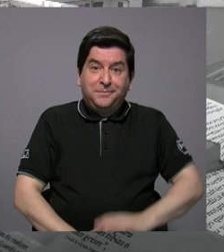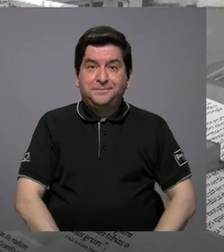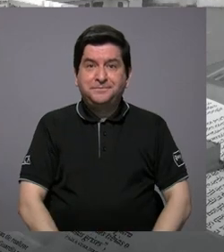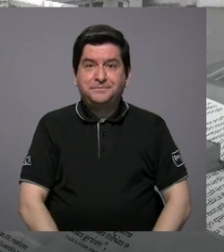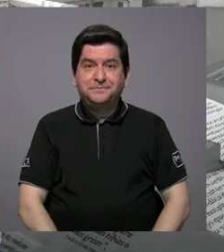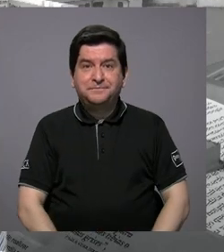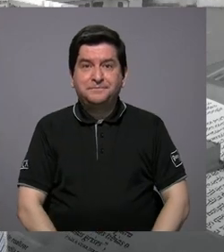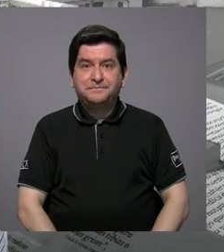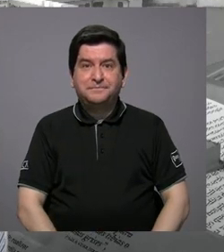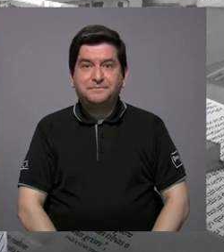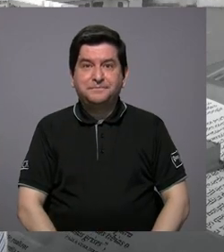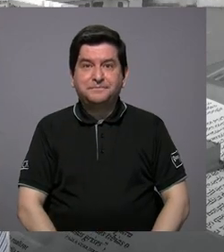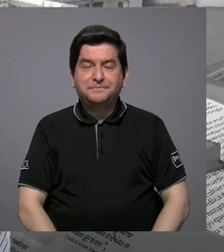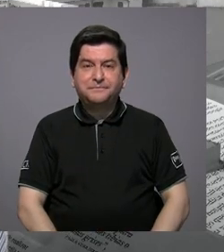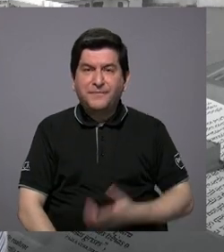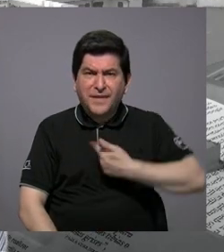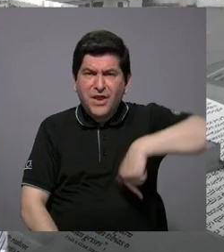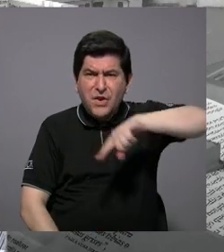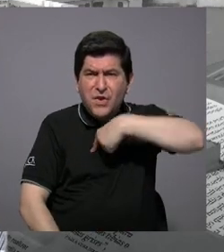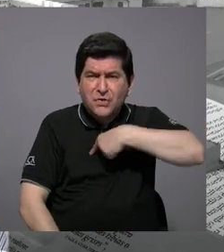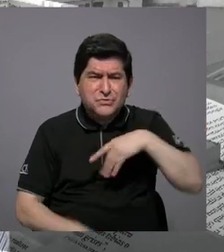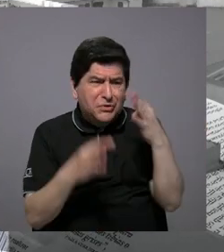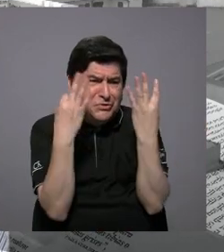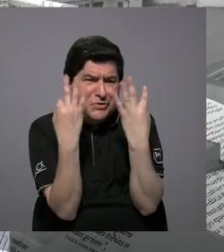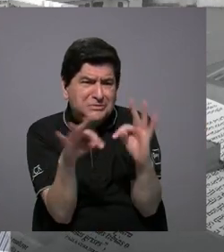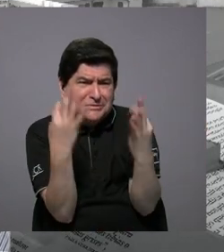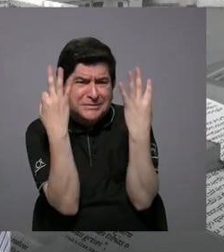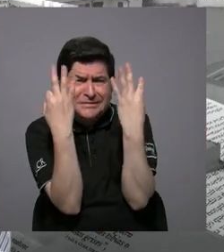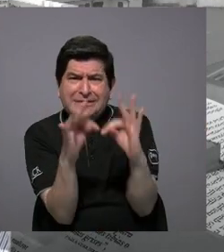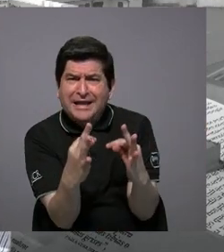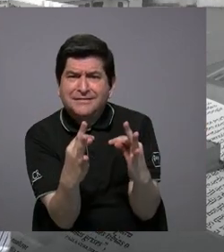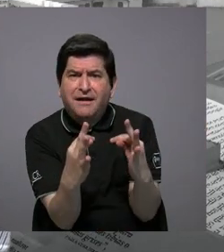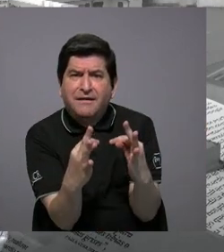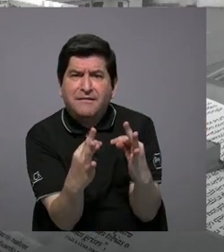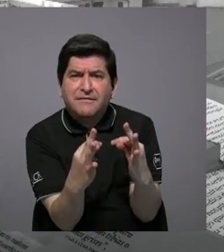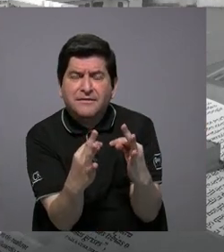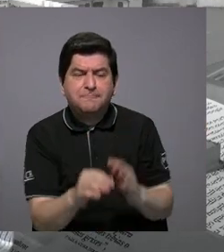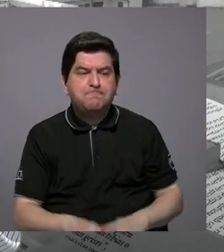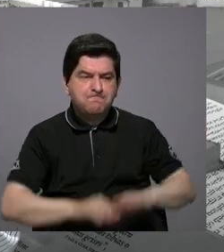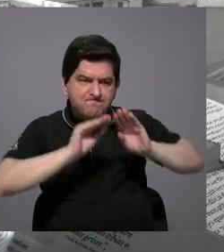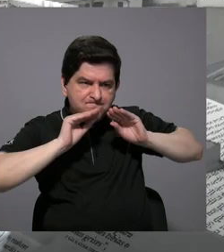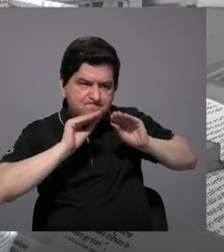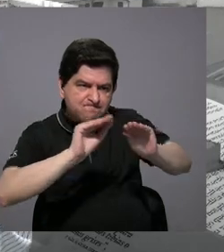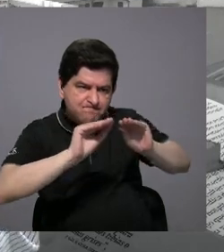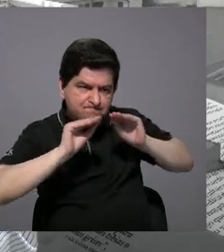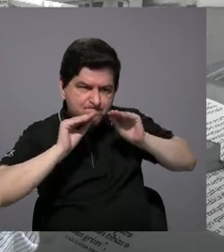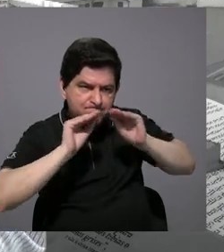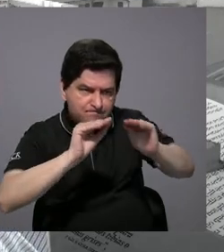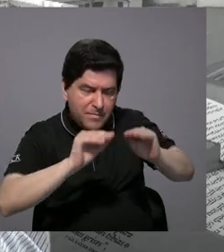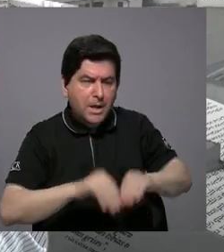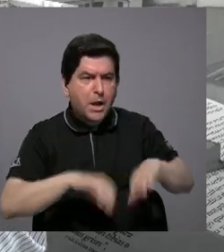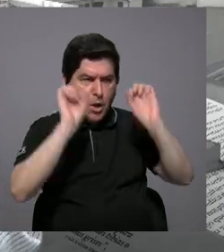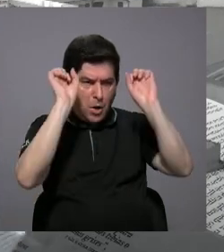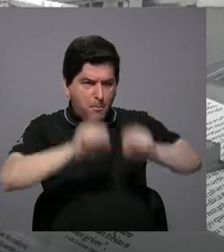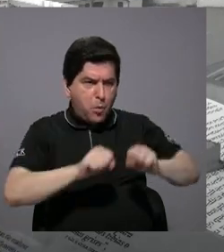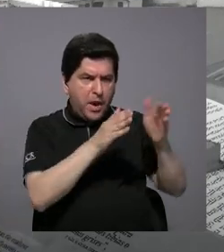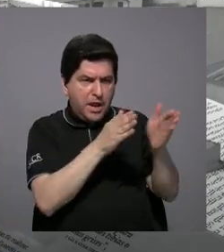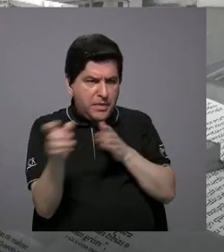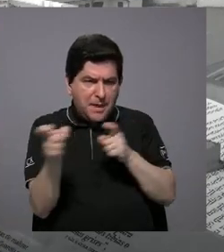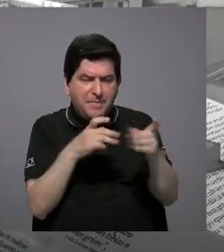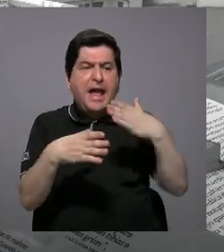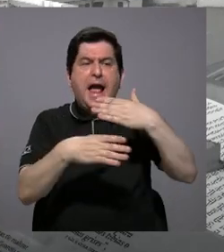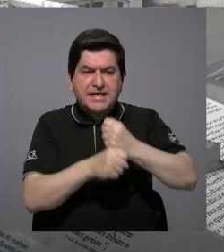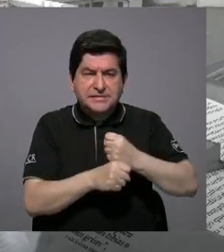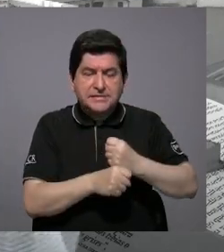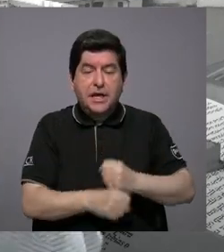¿verdad? Y entonces, nosotros lo que estamos tratando es de educarlo sobre lo que puede hacer un plan regulador,